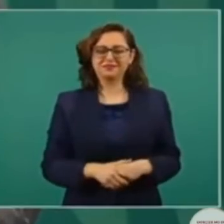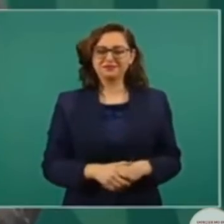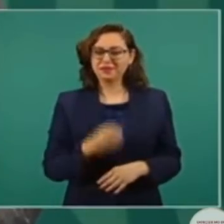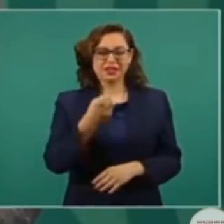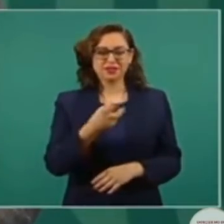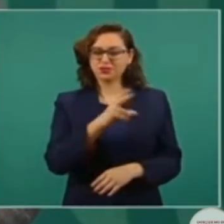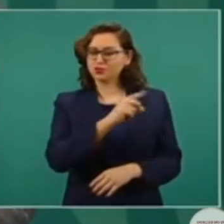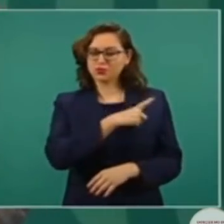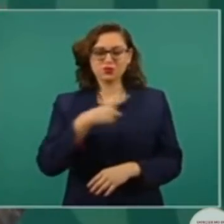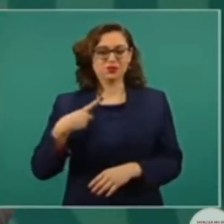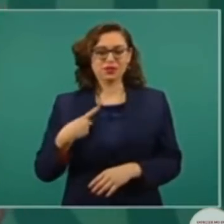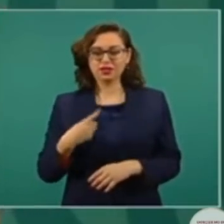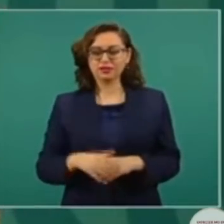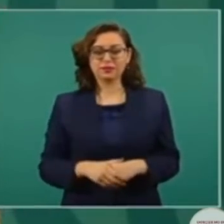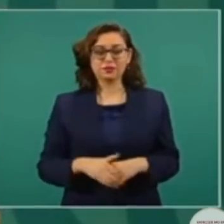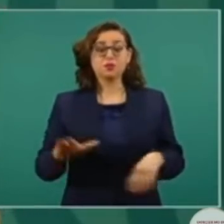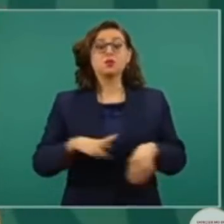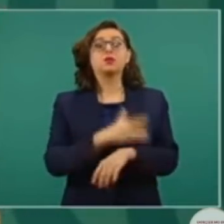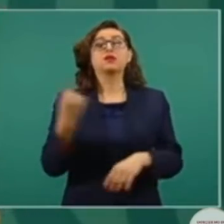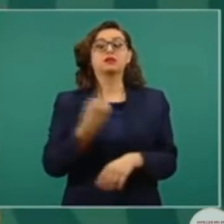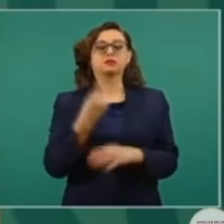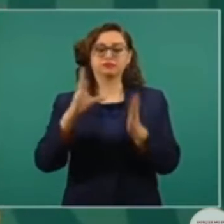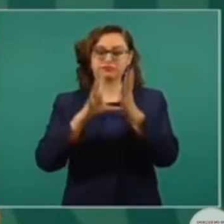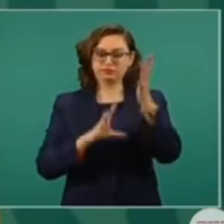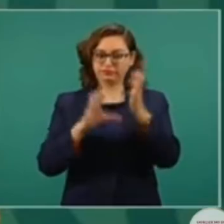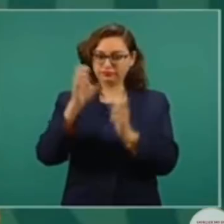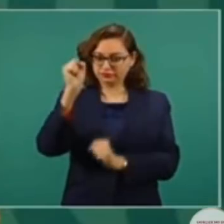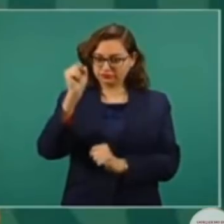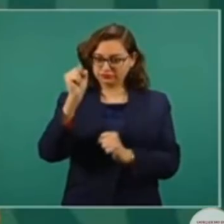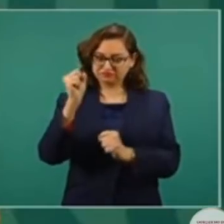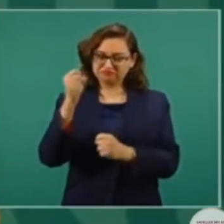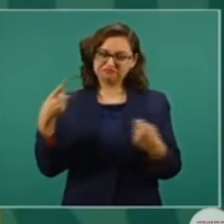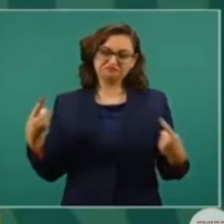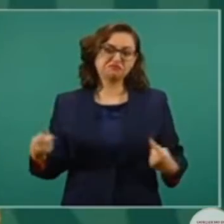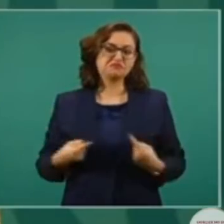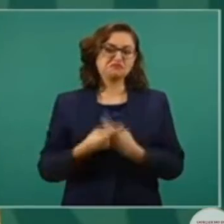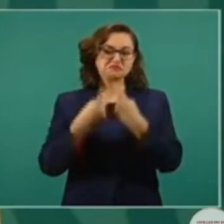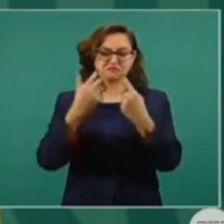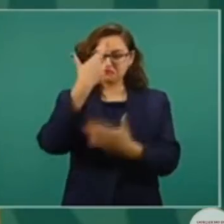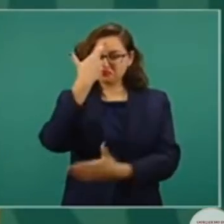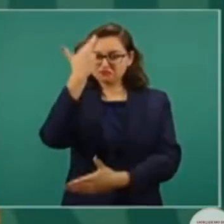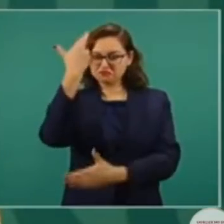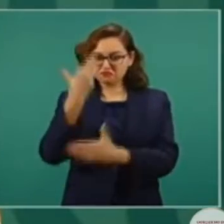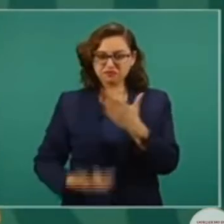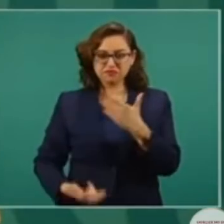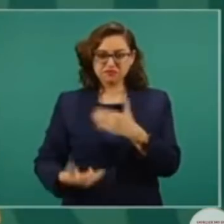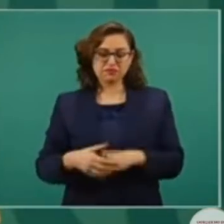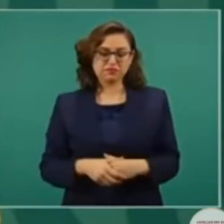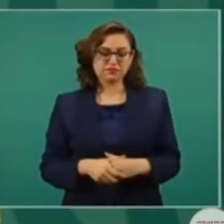porque eso es violatorio de la Constitución. No pueden recibir